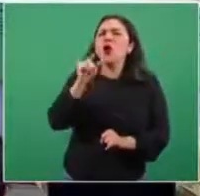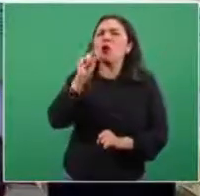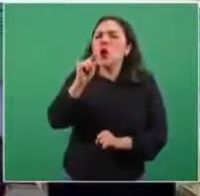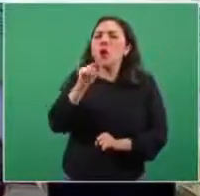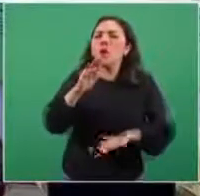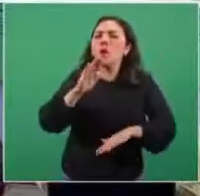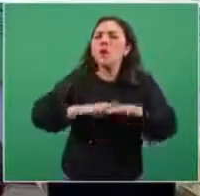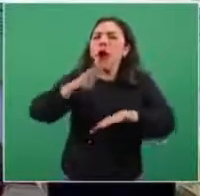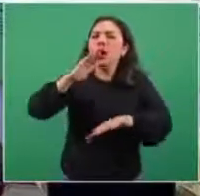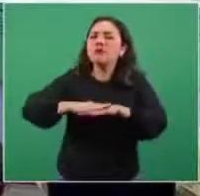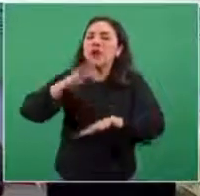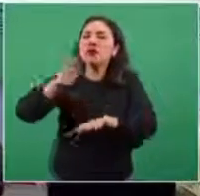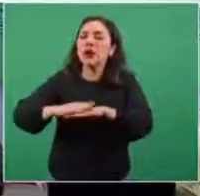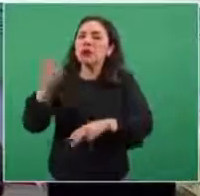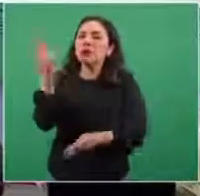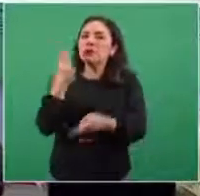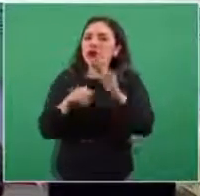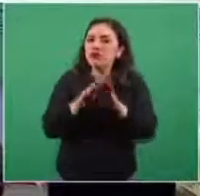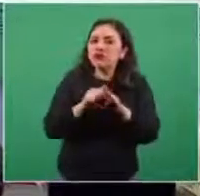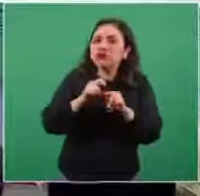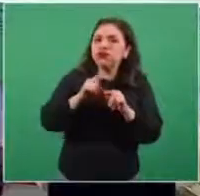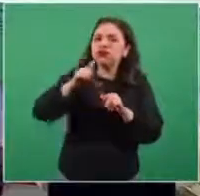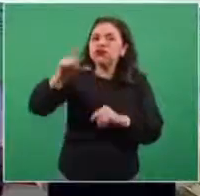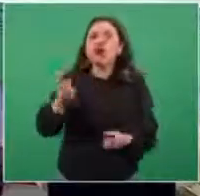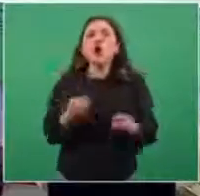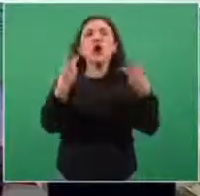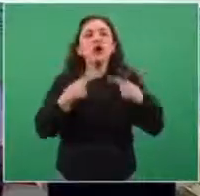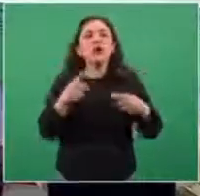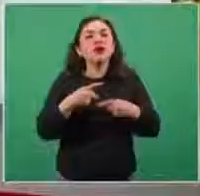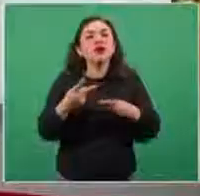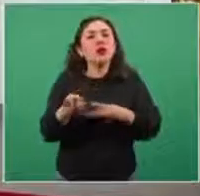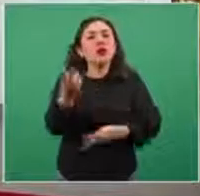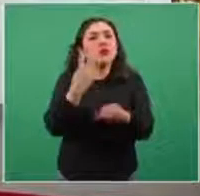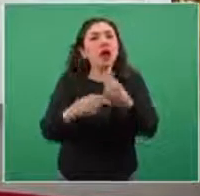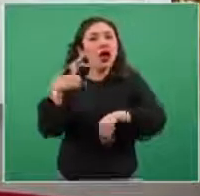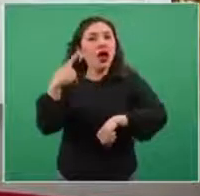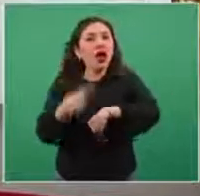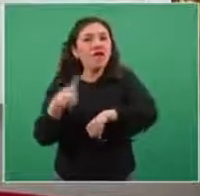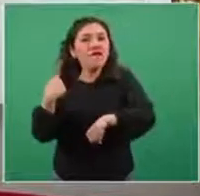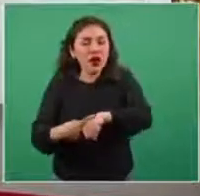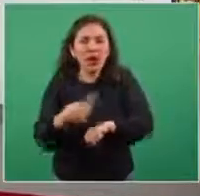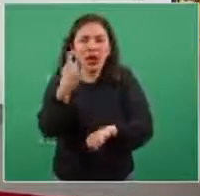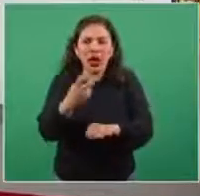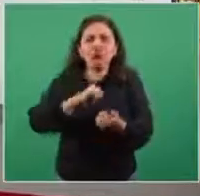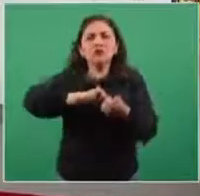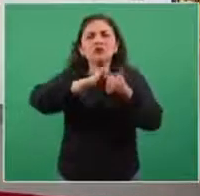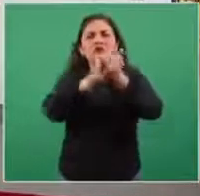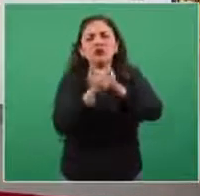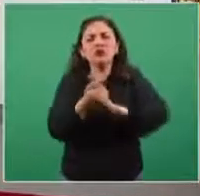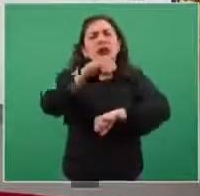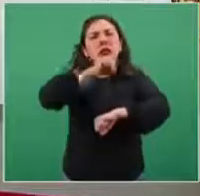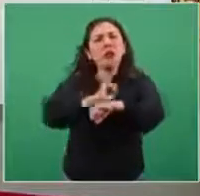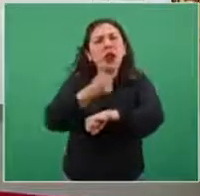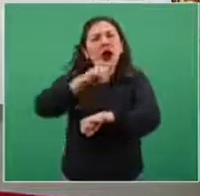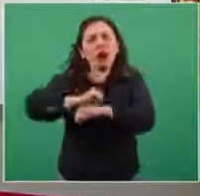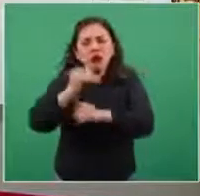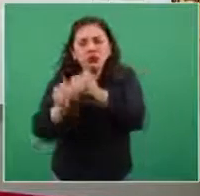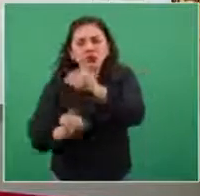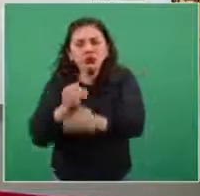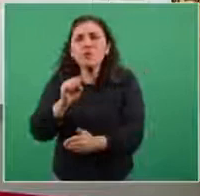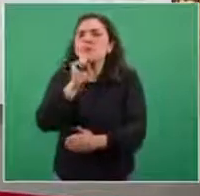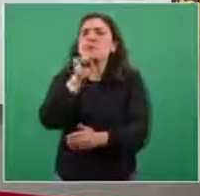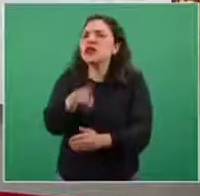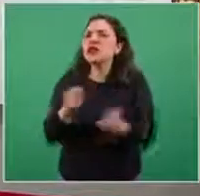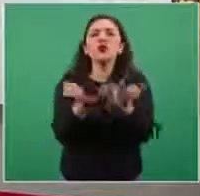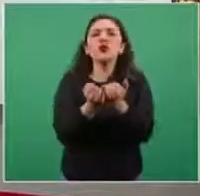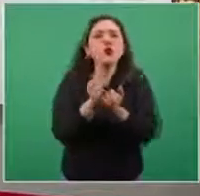los casos activos y que eso a lo largo de unas semanas nos iba a dar justamente también